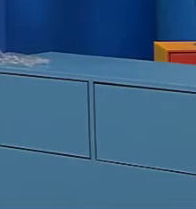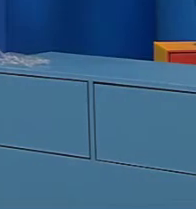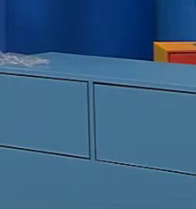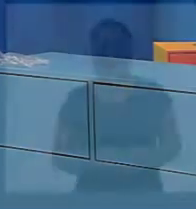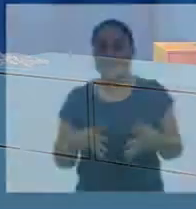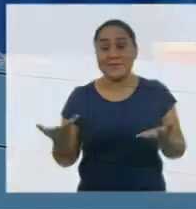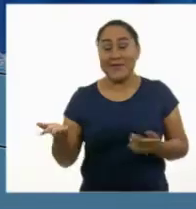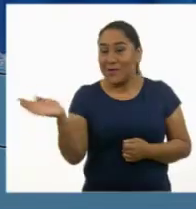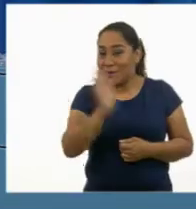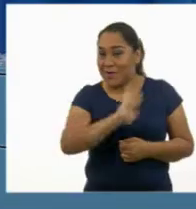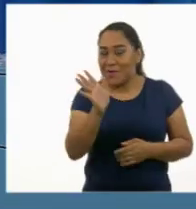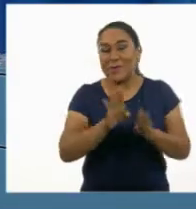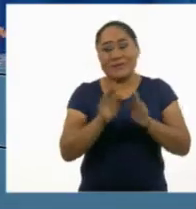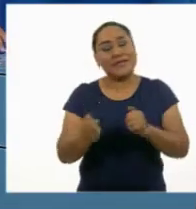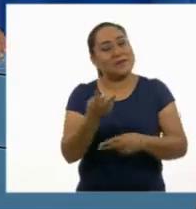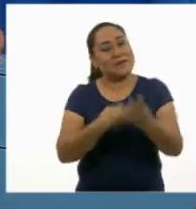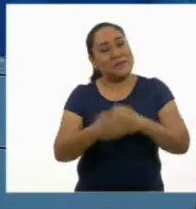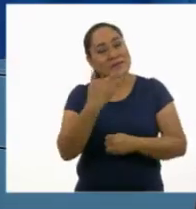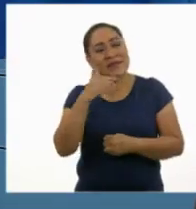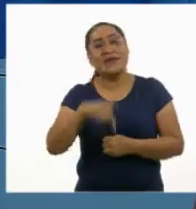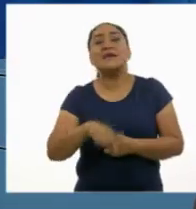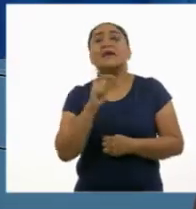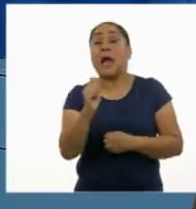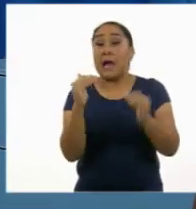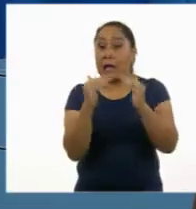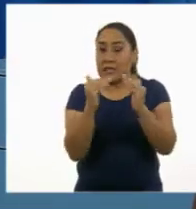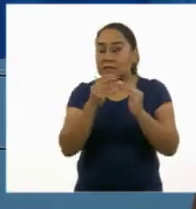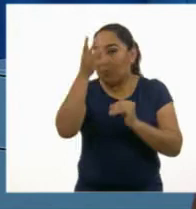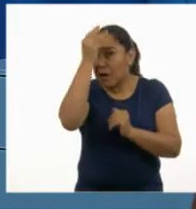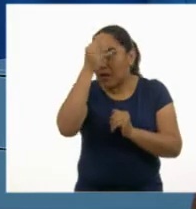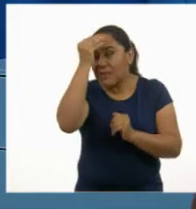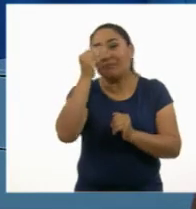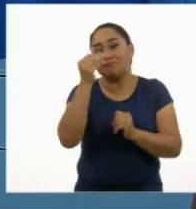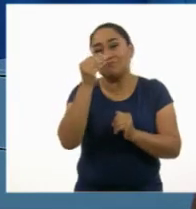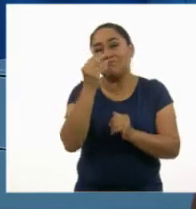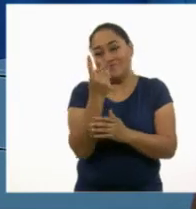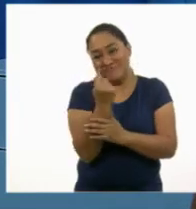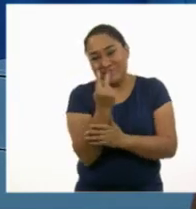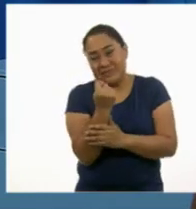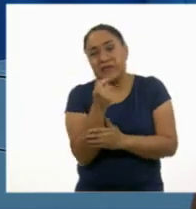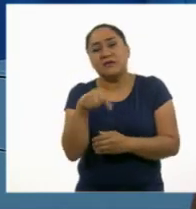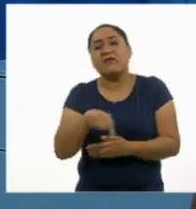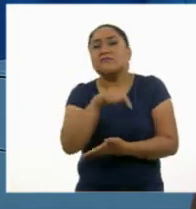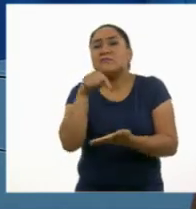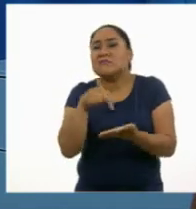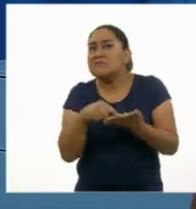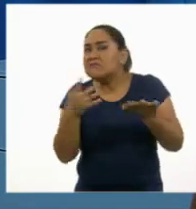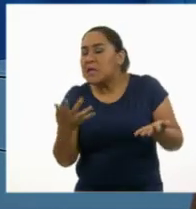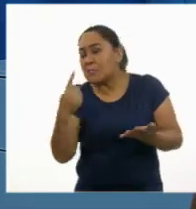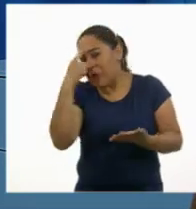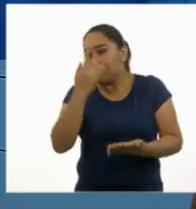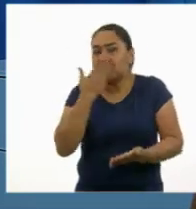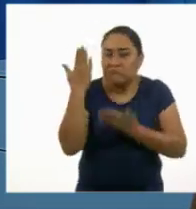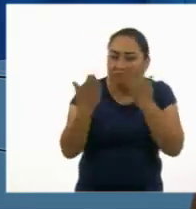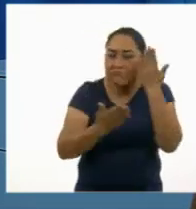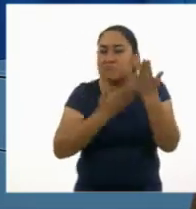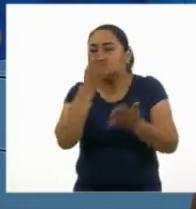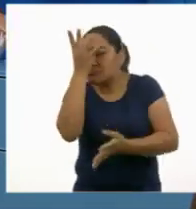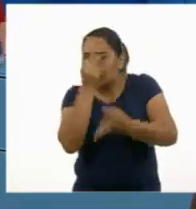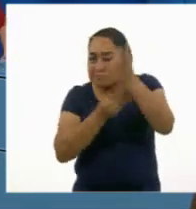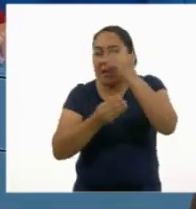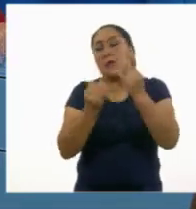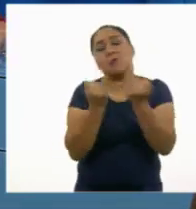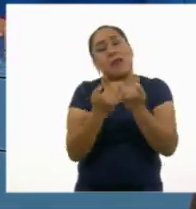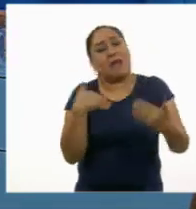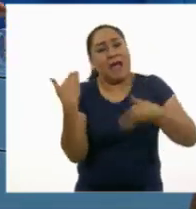¡Hola! ¿Cómo están? Les damos la bienvenida a Aprende en Casa 2, un espacio en el que vamos a poder estudiar y divertirnos desde nuestros hogares.